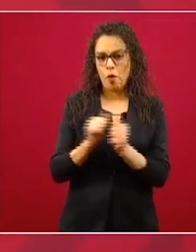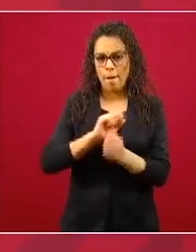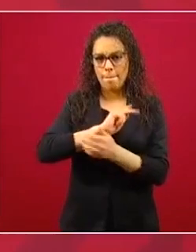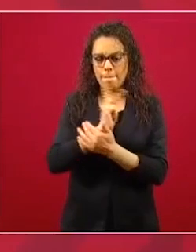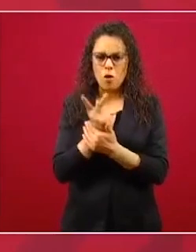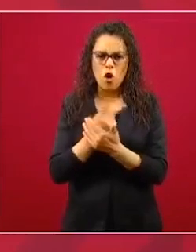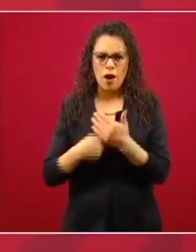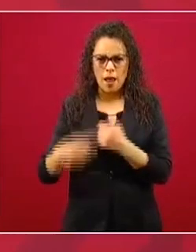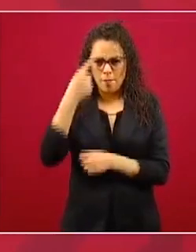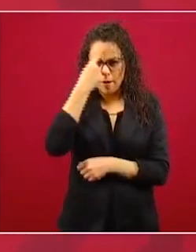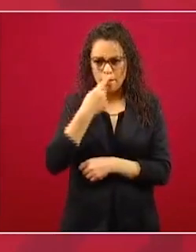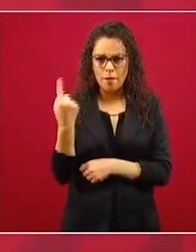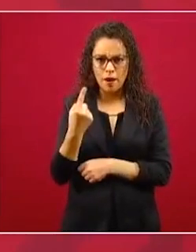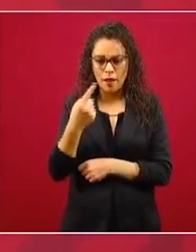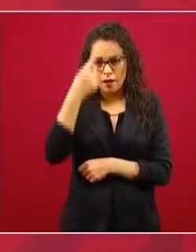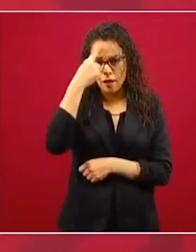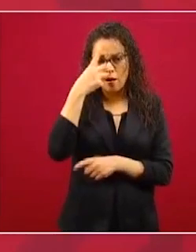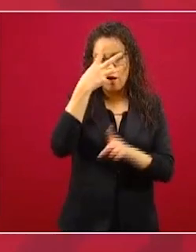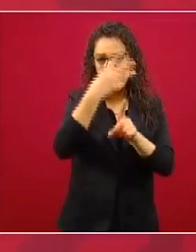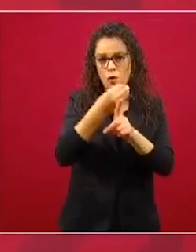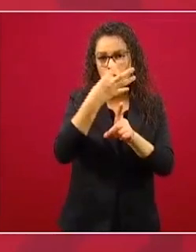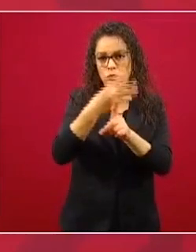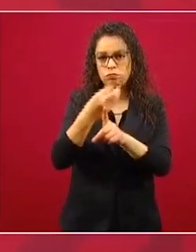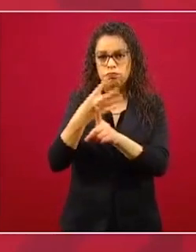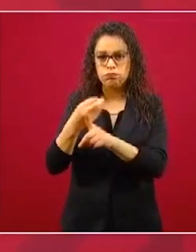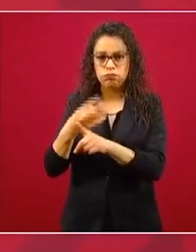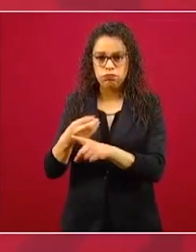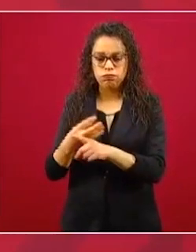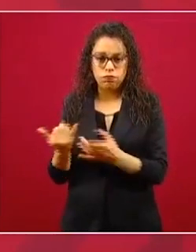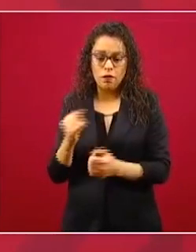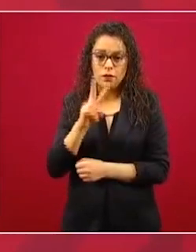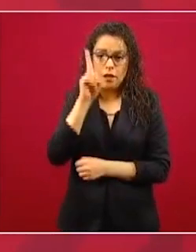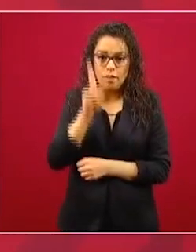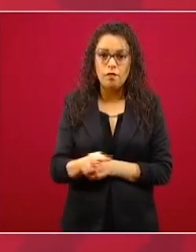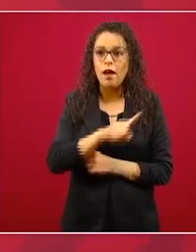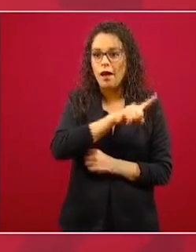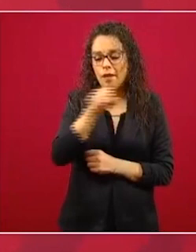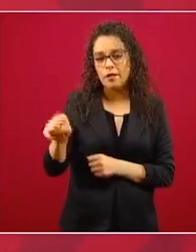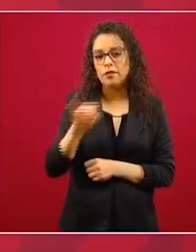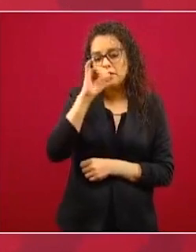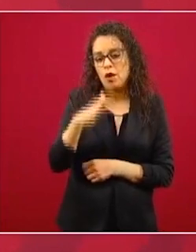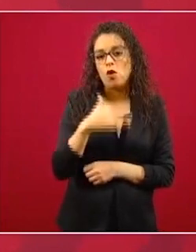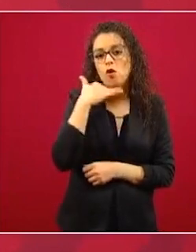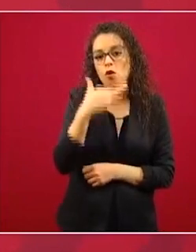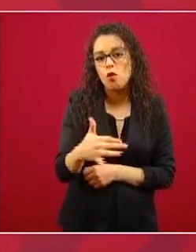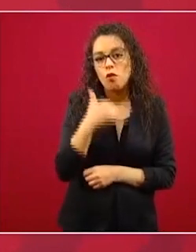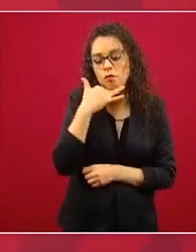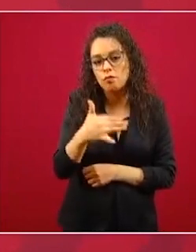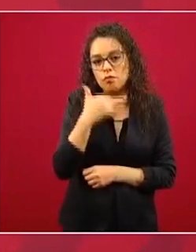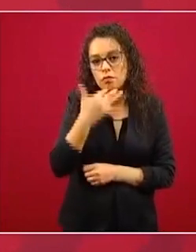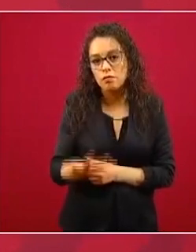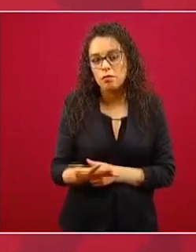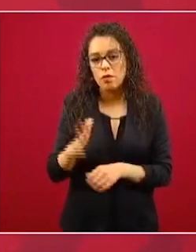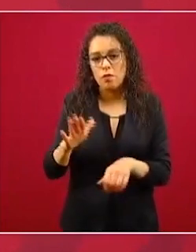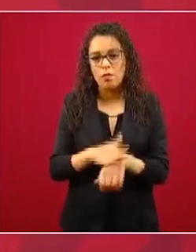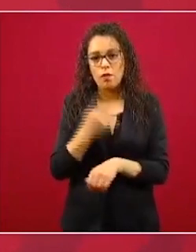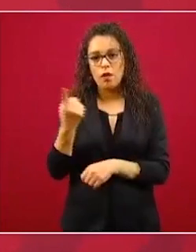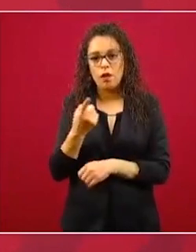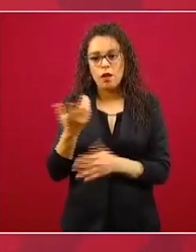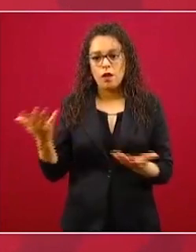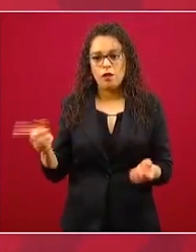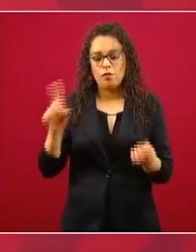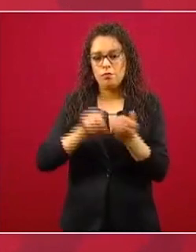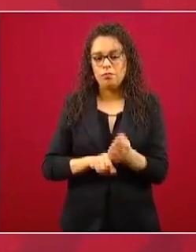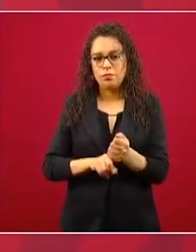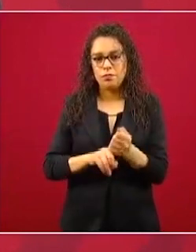Pues, ¿cómo no van a contaminar si las dejaron casi